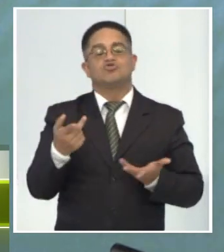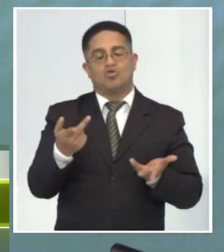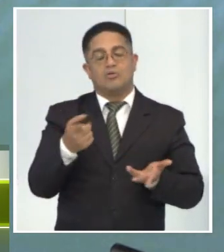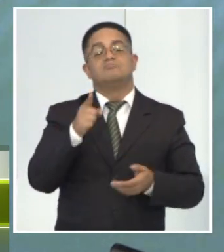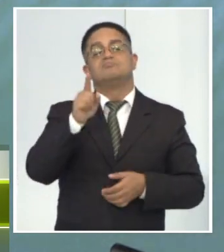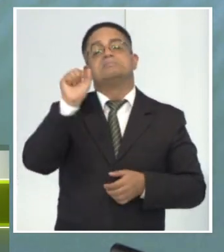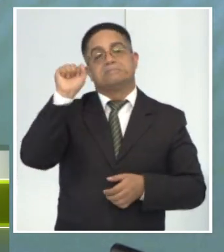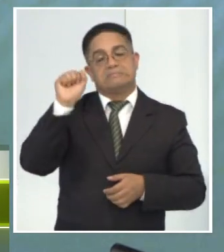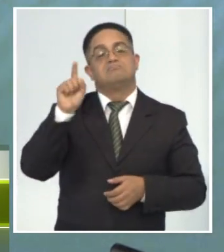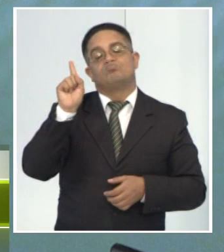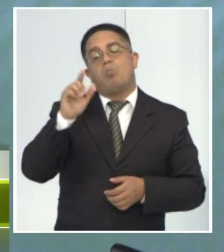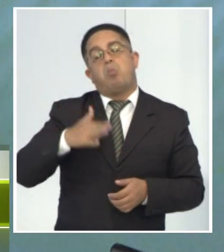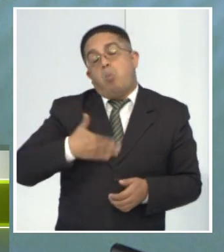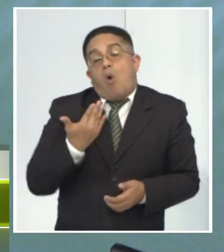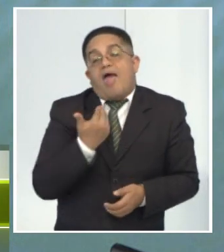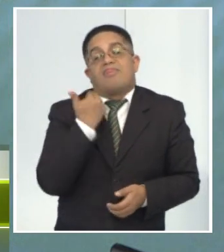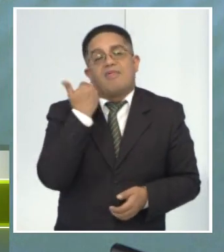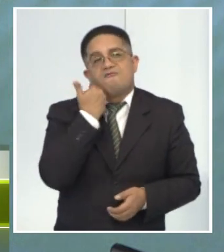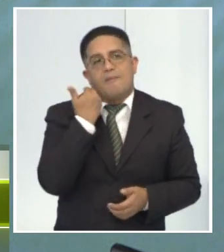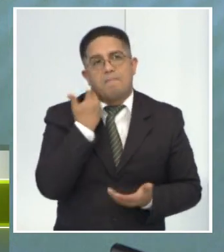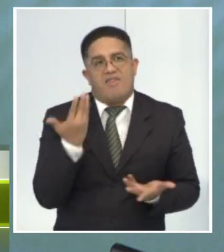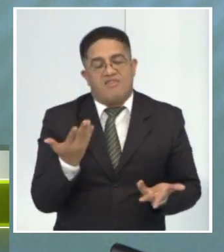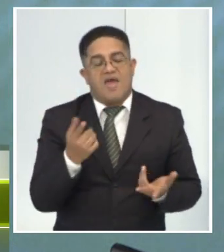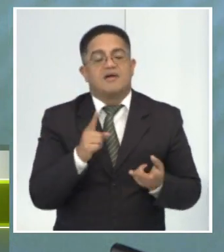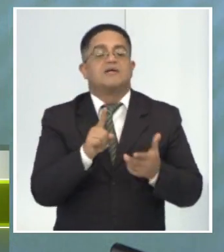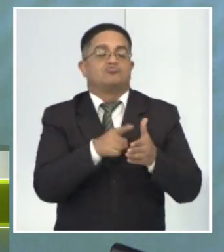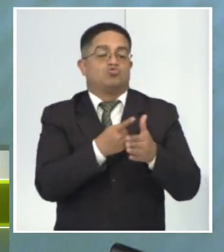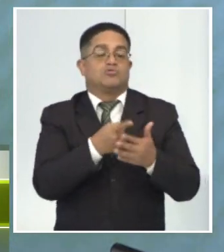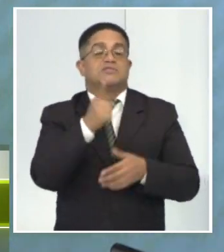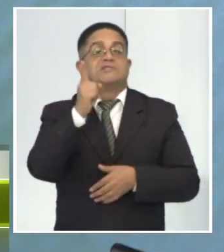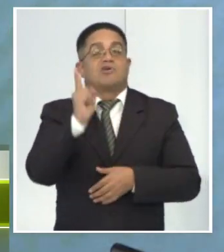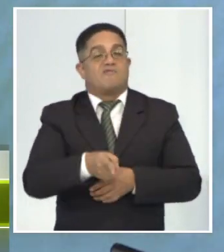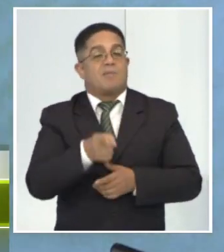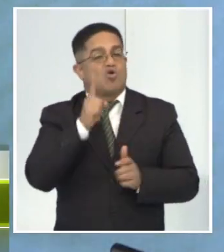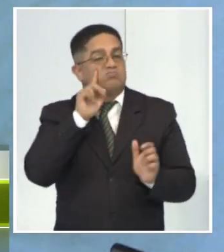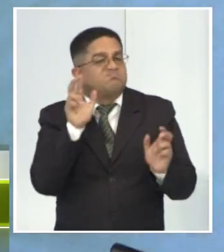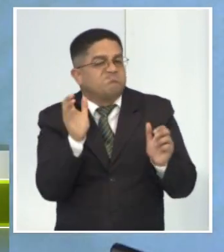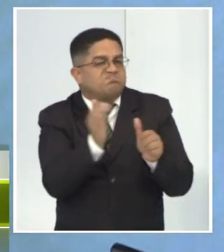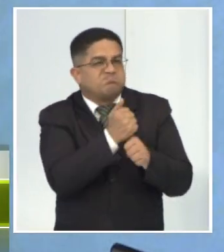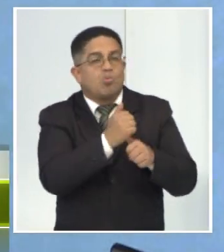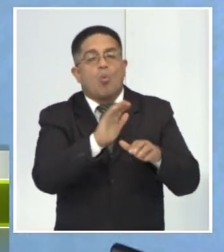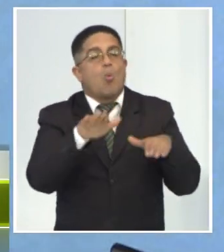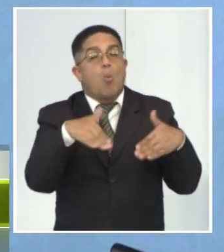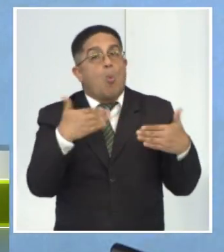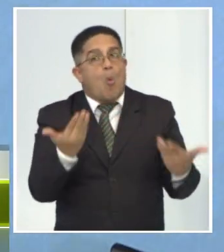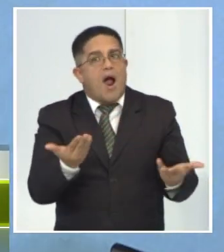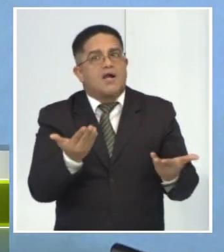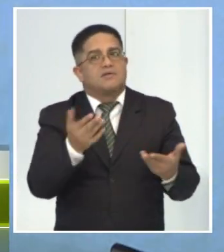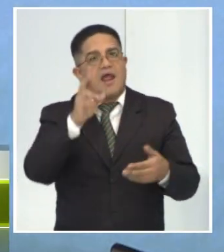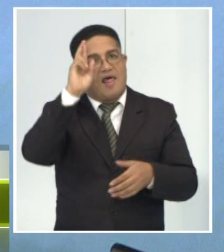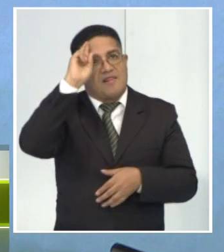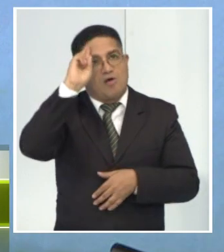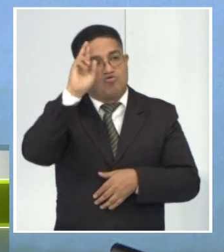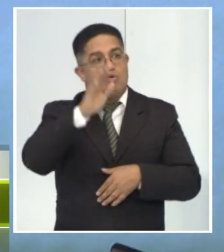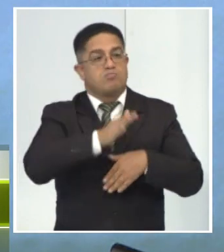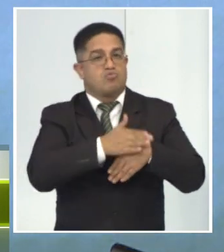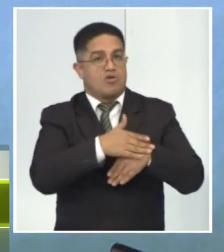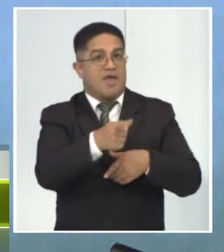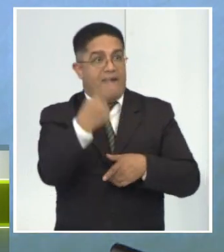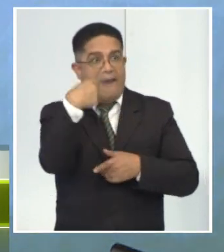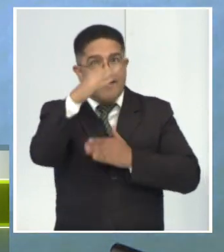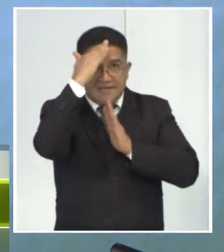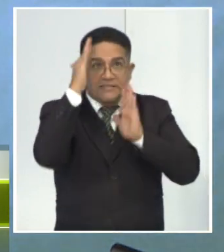sí puede ser una enfermedad y en estos casos debemos conocer cuál es la causa porque en estos casos sí tenemos un tratamiento específico,